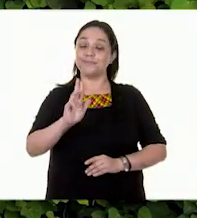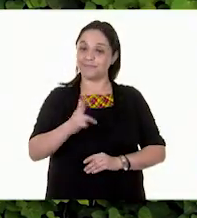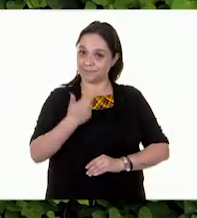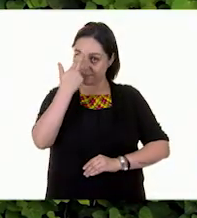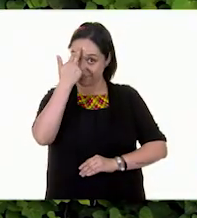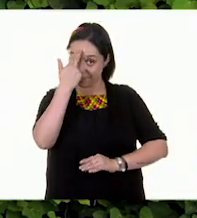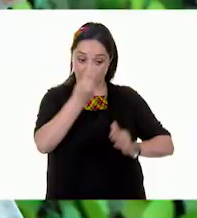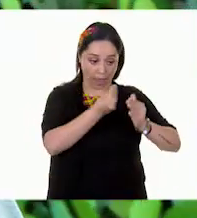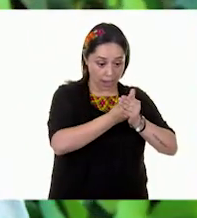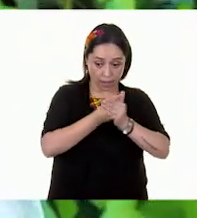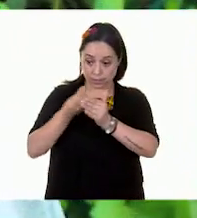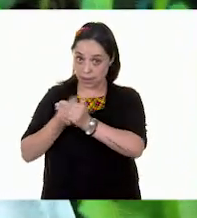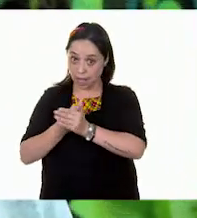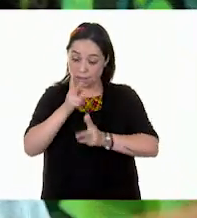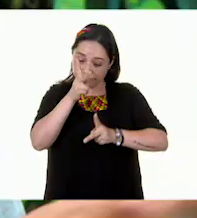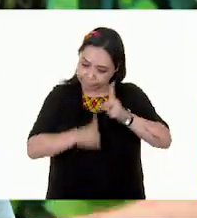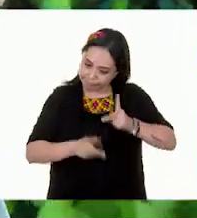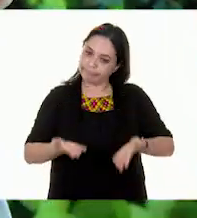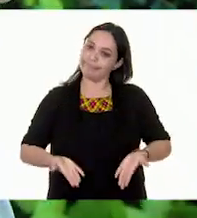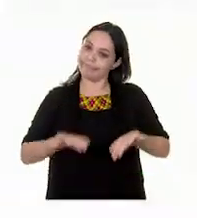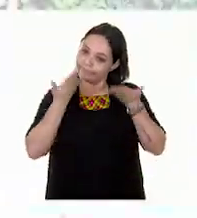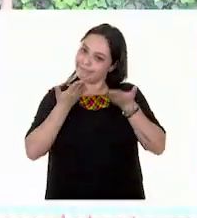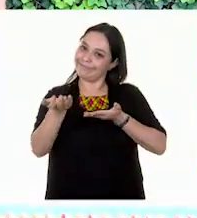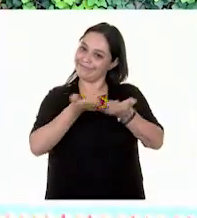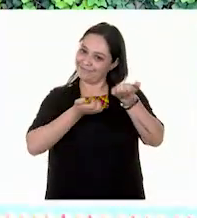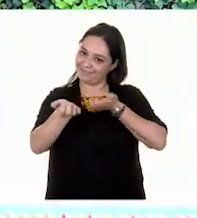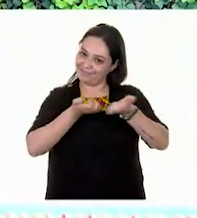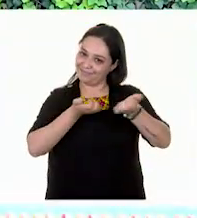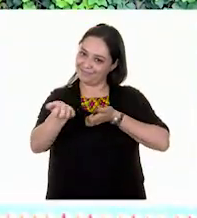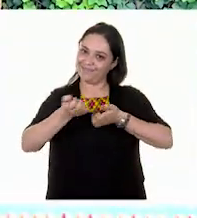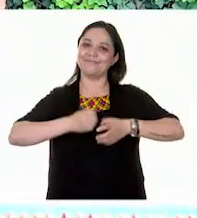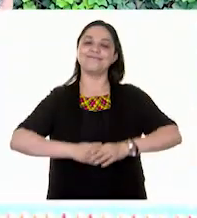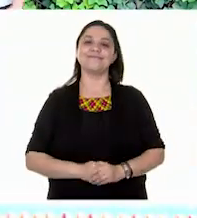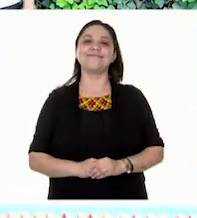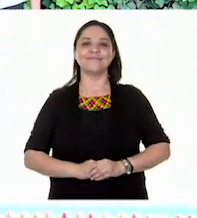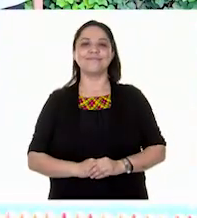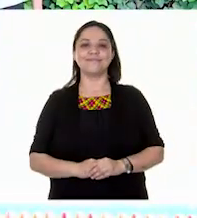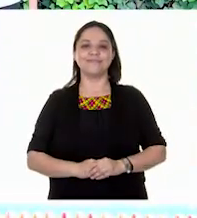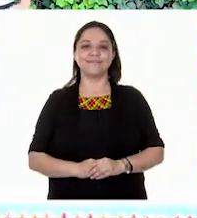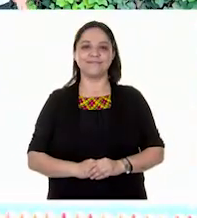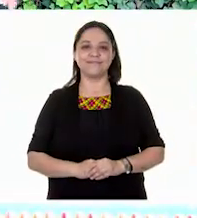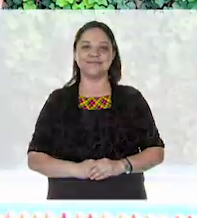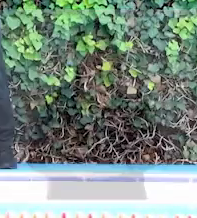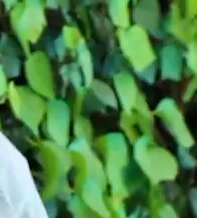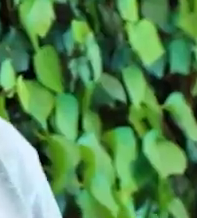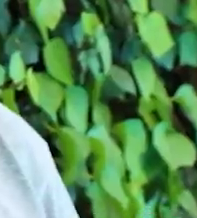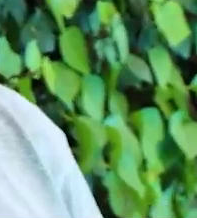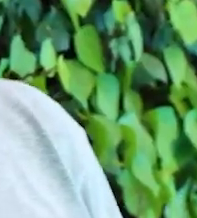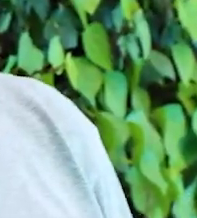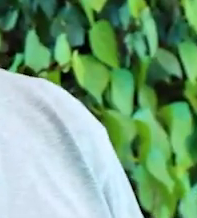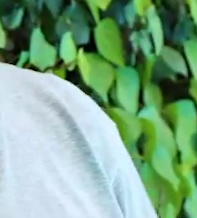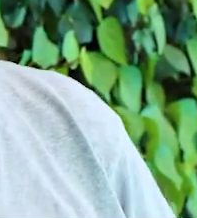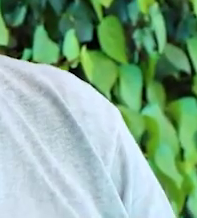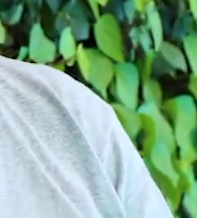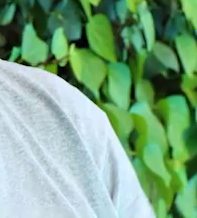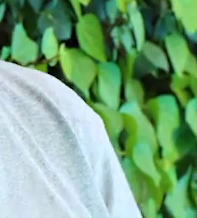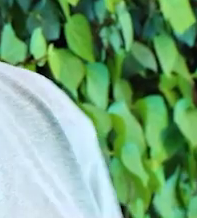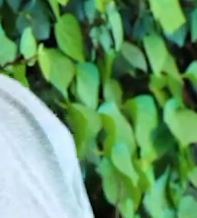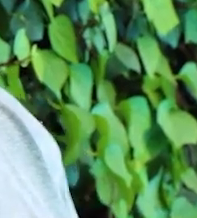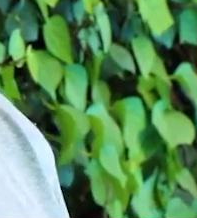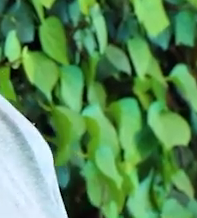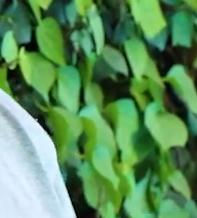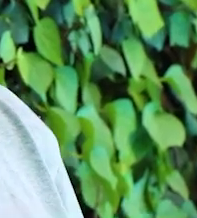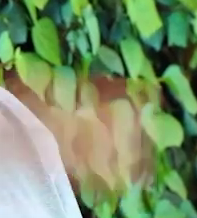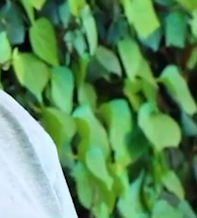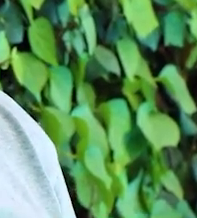Recuerda, entre clase y clase, activa tu cuerpo. Ok, Jair, ahora lo que vamos a hacer es, nos vamos a poner en seis puntos. Te explico